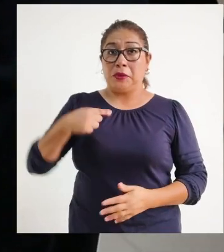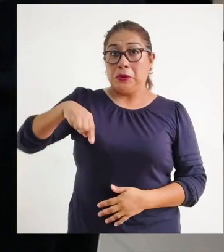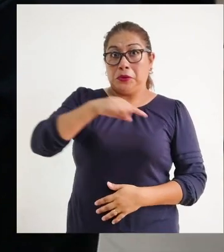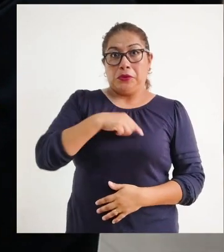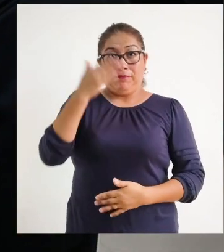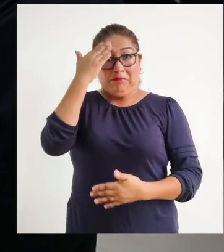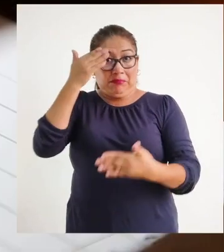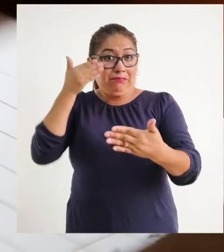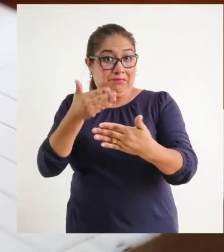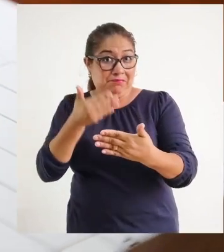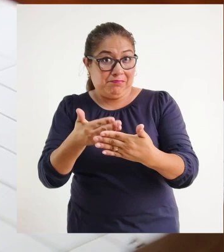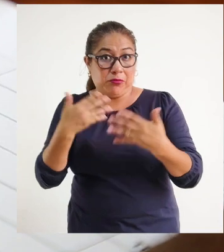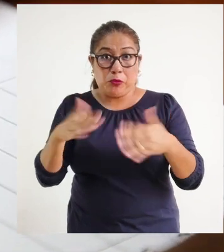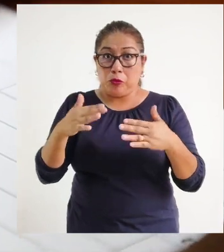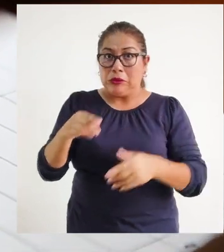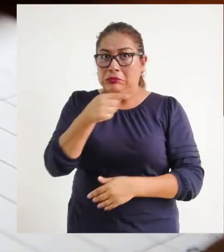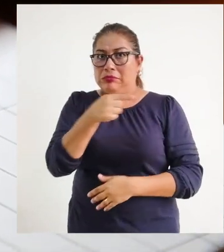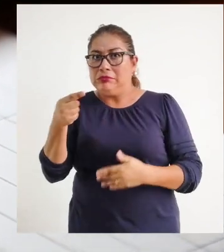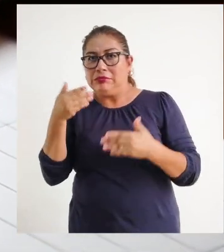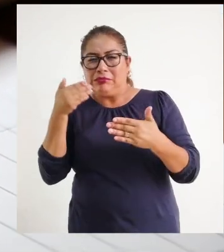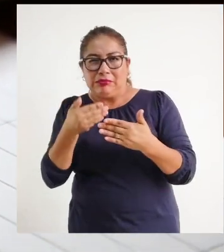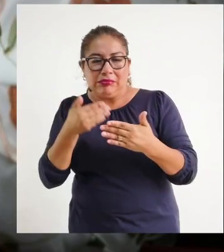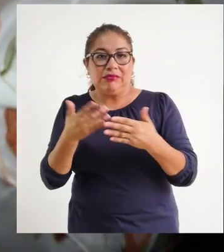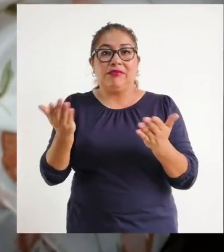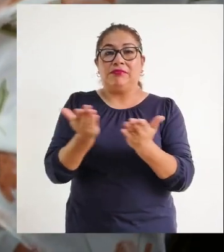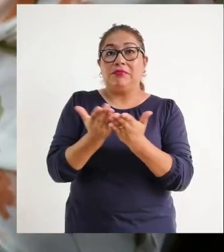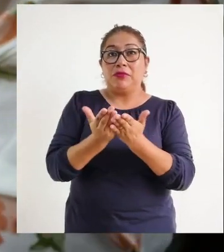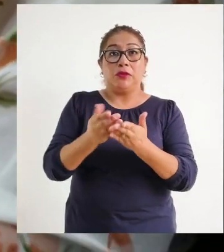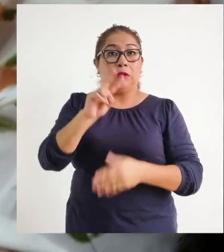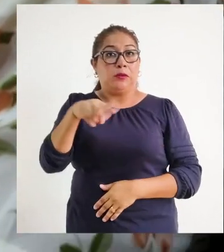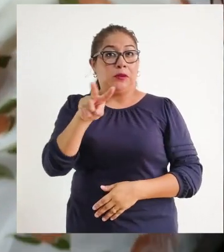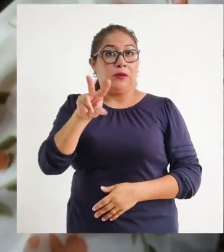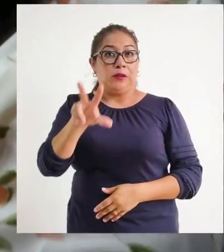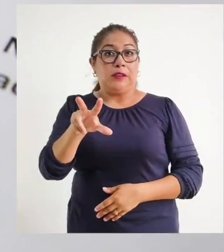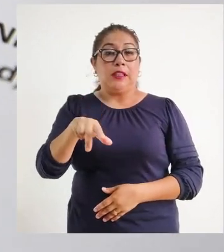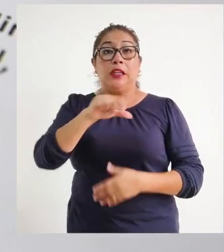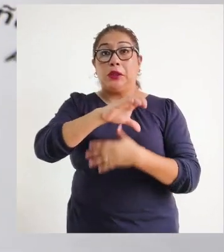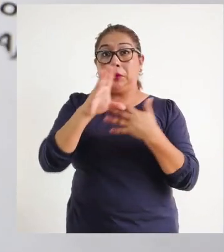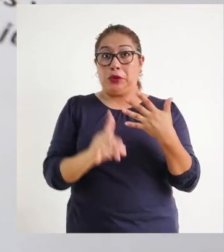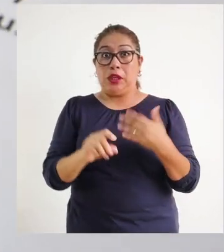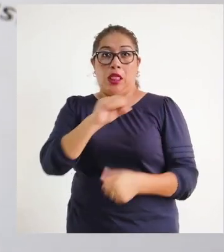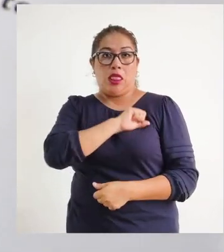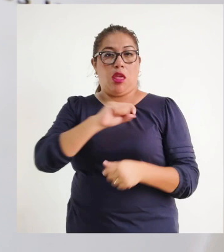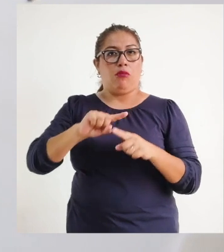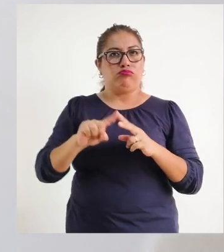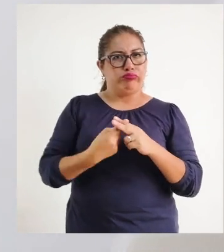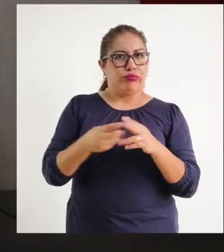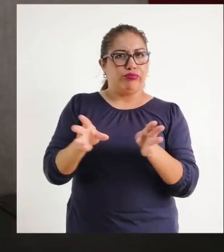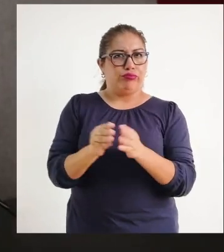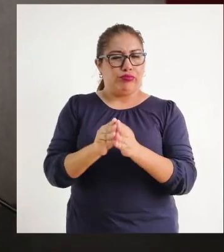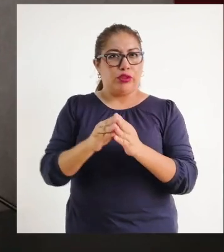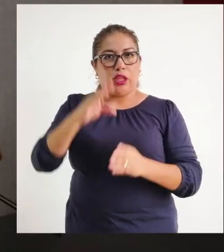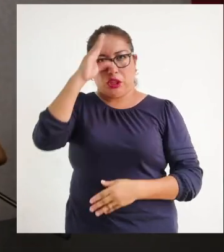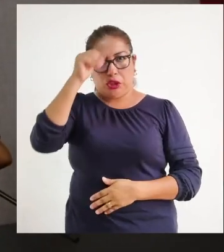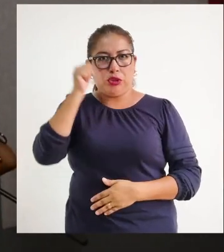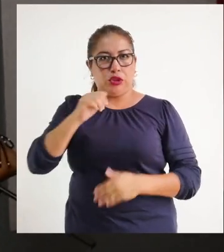Estando a pocas semanas de iniciar el año escolar 2023, el CONADIS organizó el Seminario Derecho a la Educación de las Niñas,